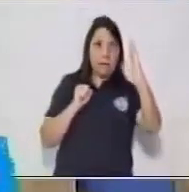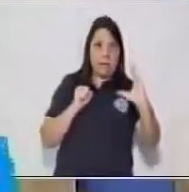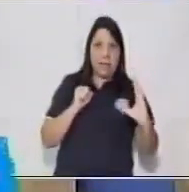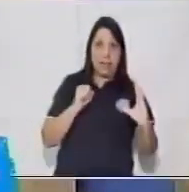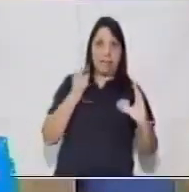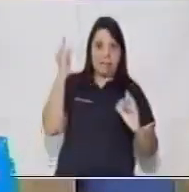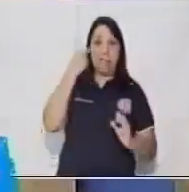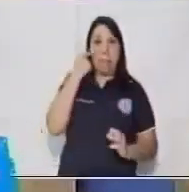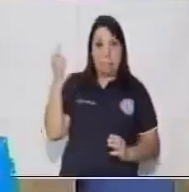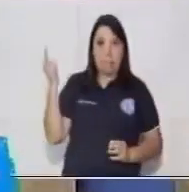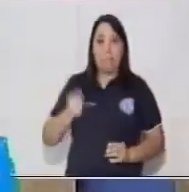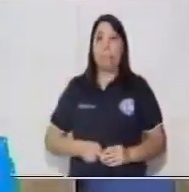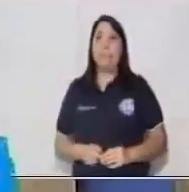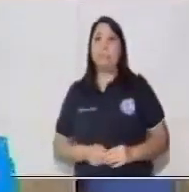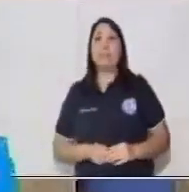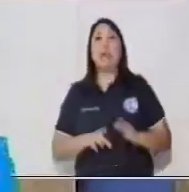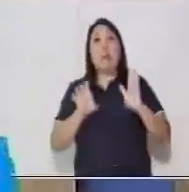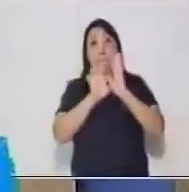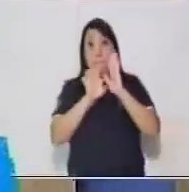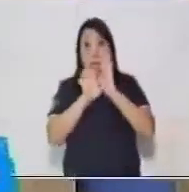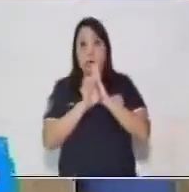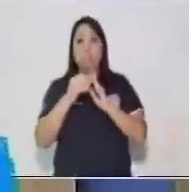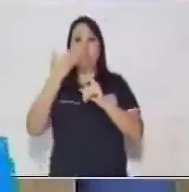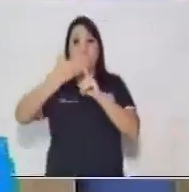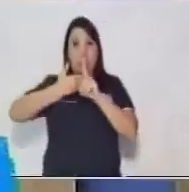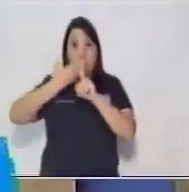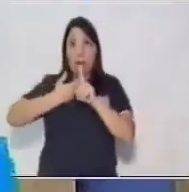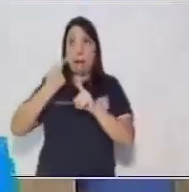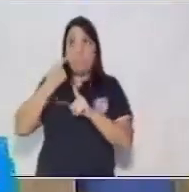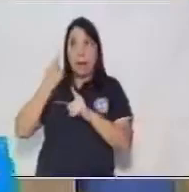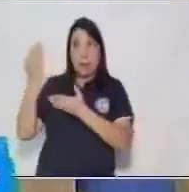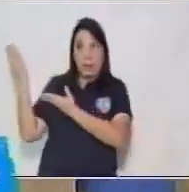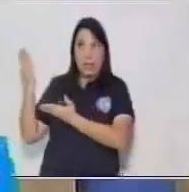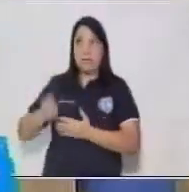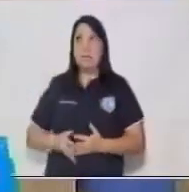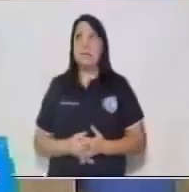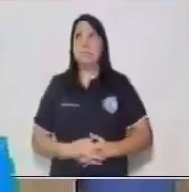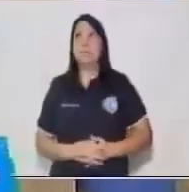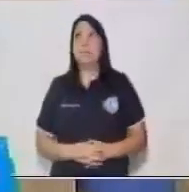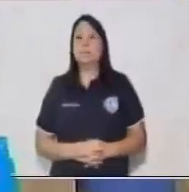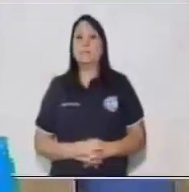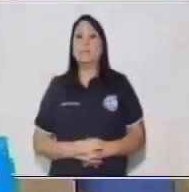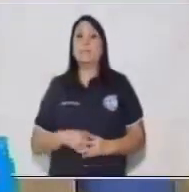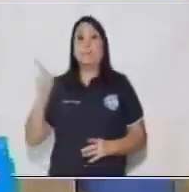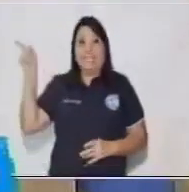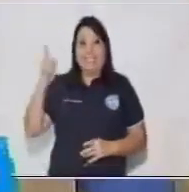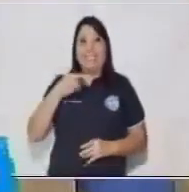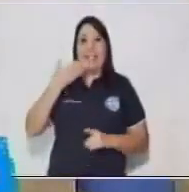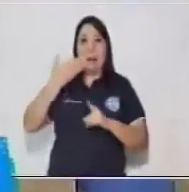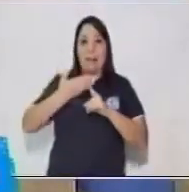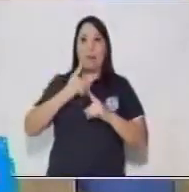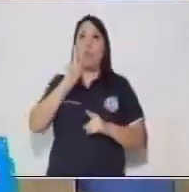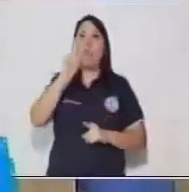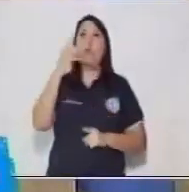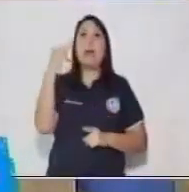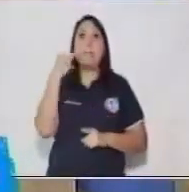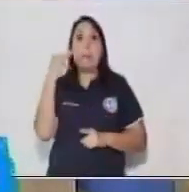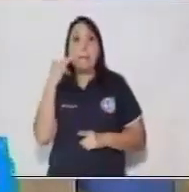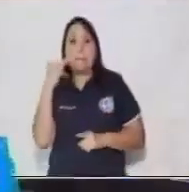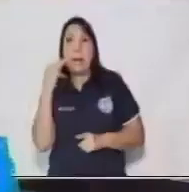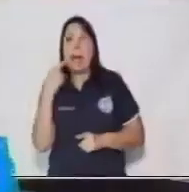Veamos, nuestro problema dice de la siguiente manera. Una madre de familia